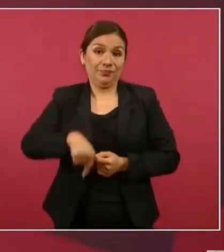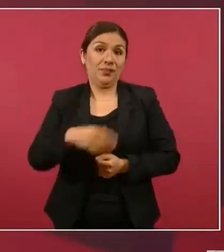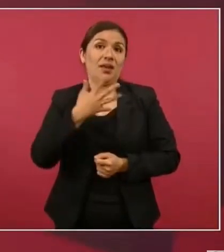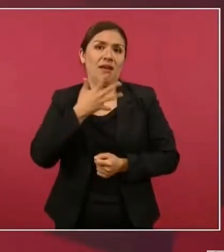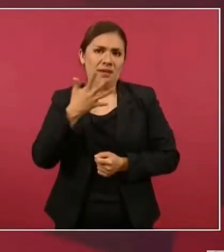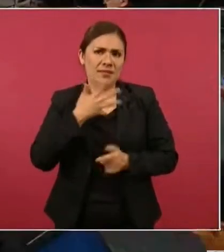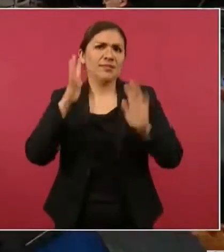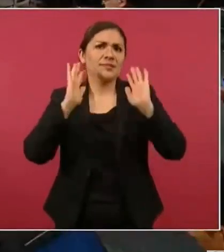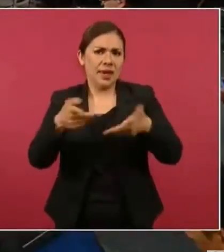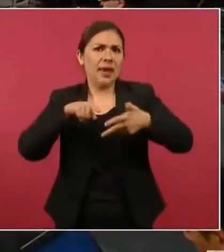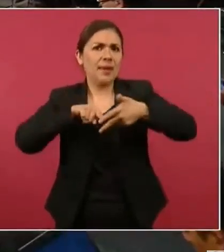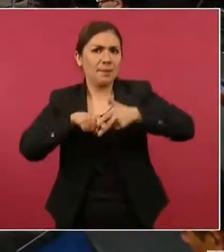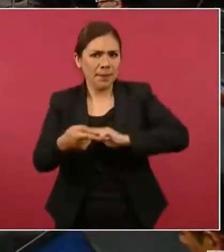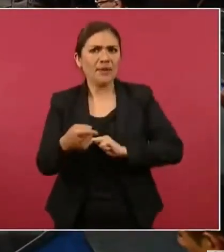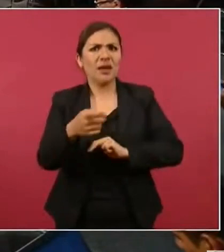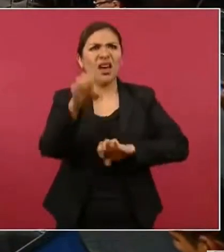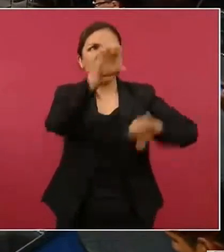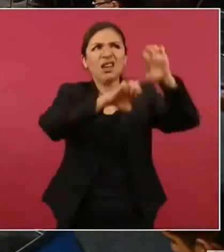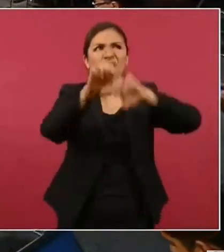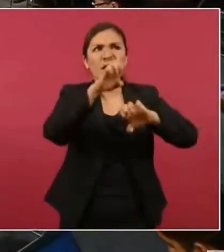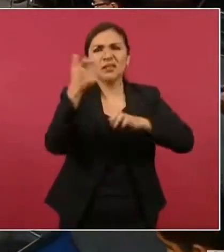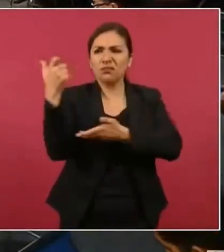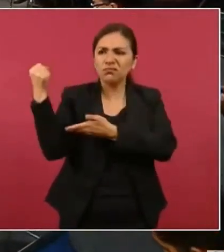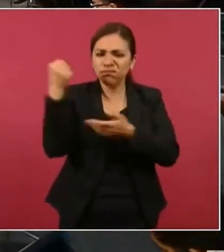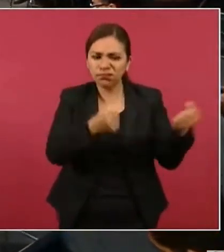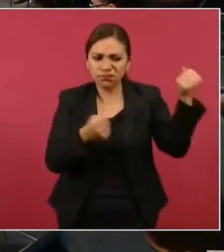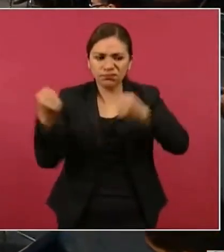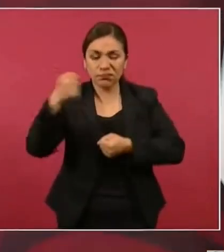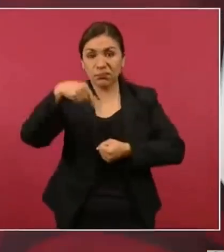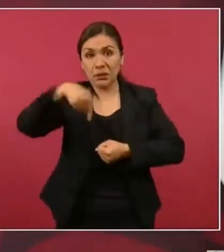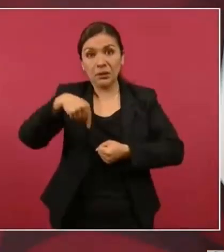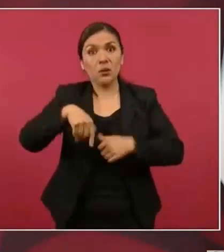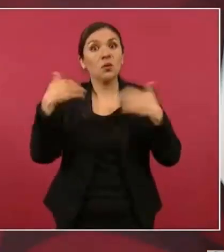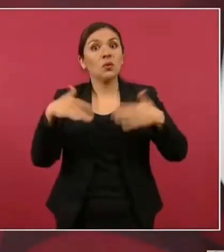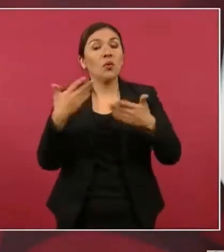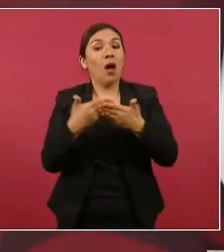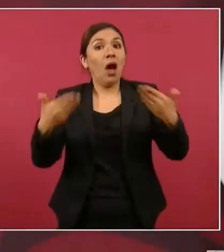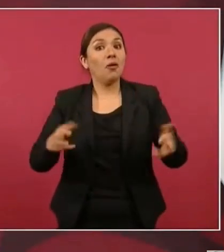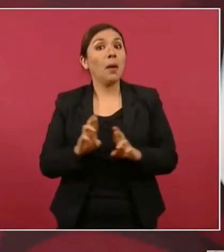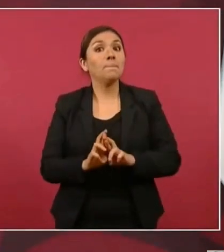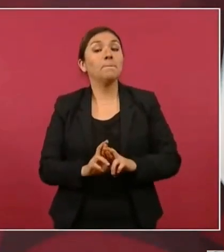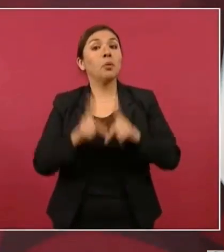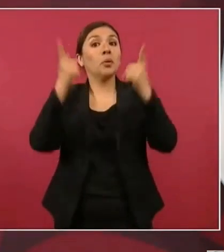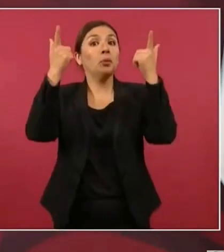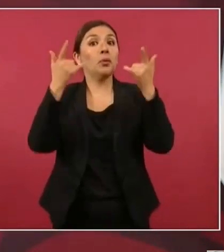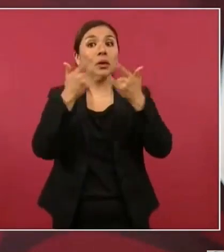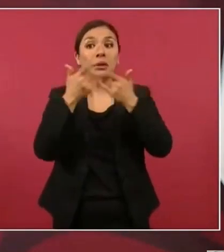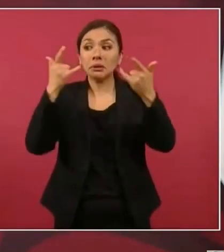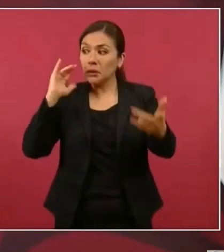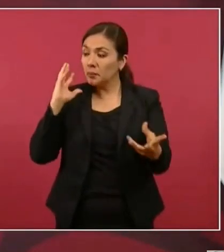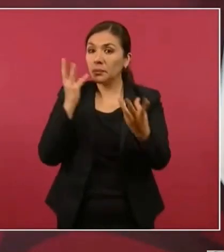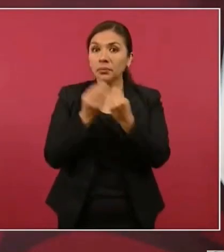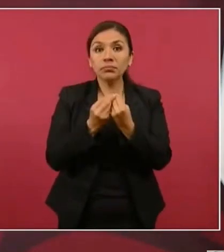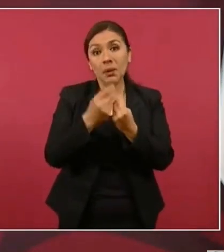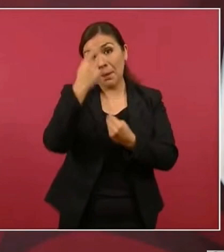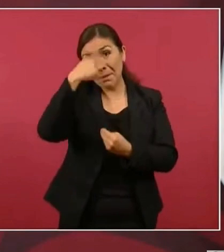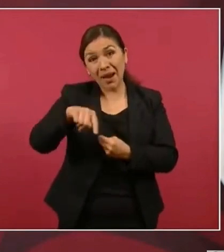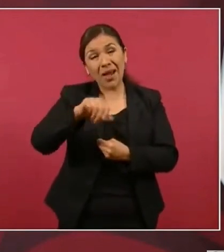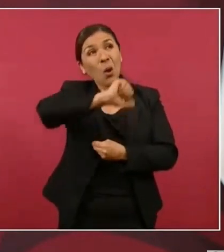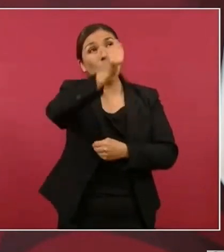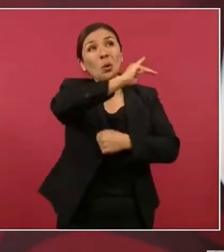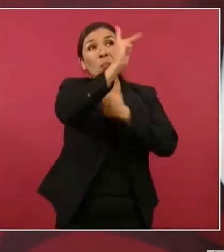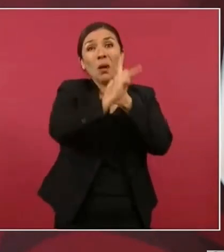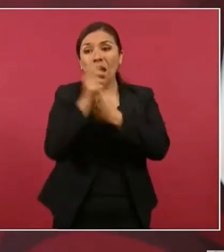inversión, ya está llegando mucha inversión. Tenemos récord histórico en inversión extranjera